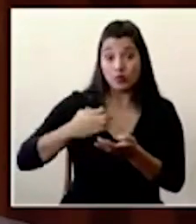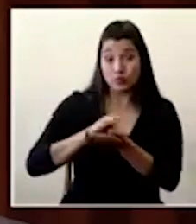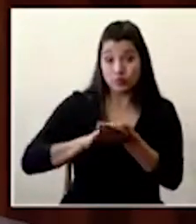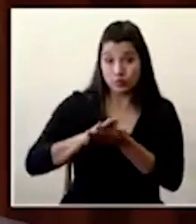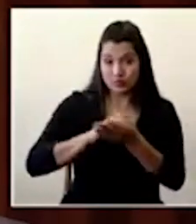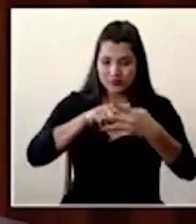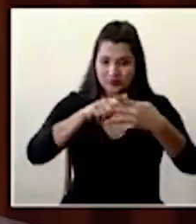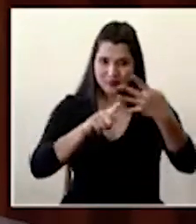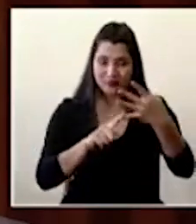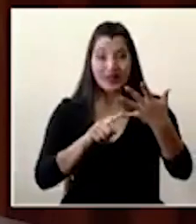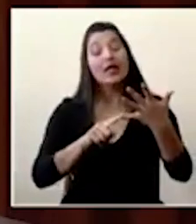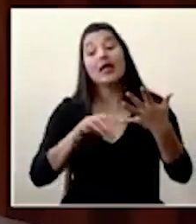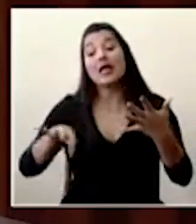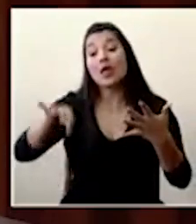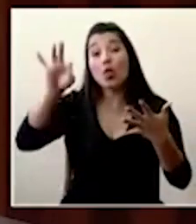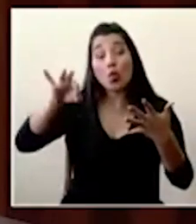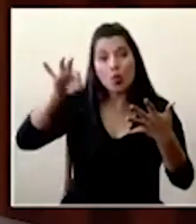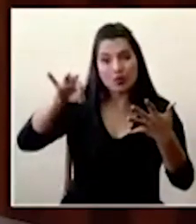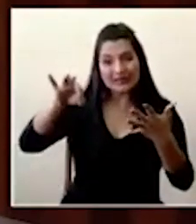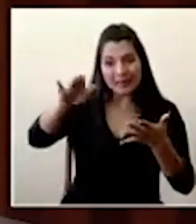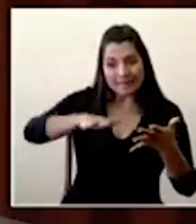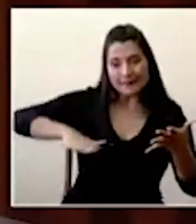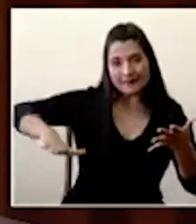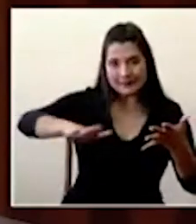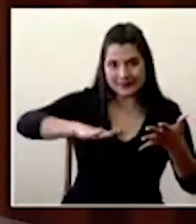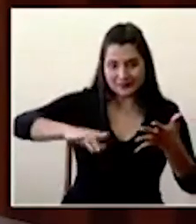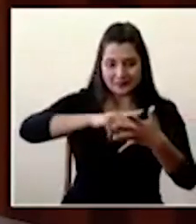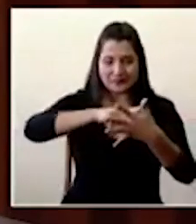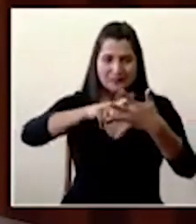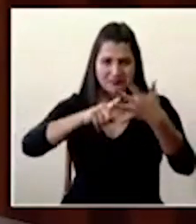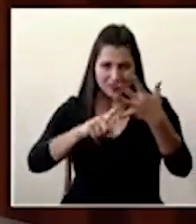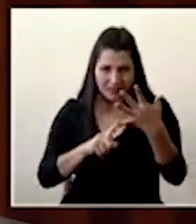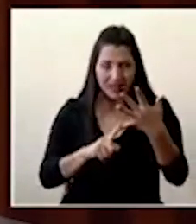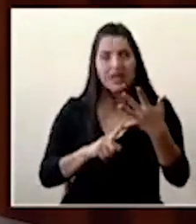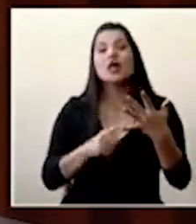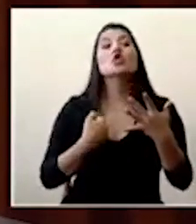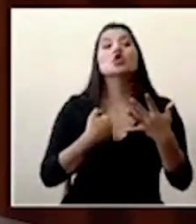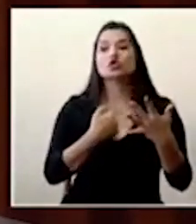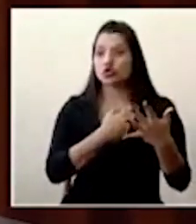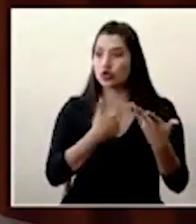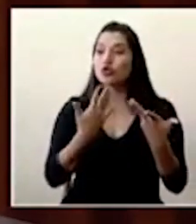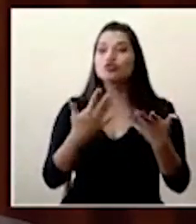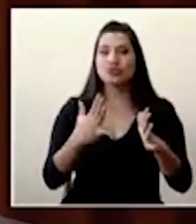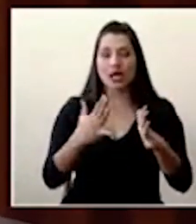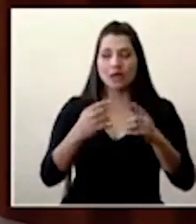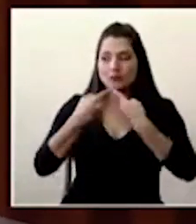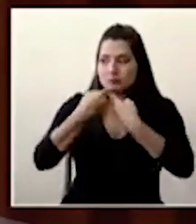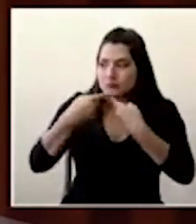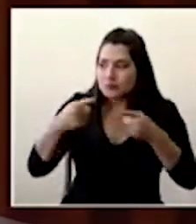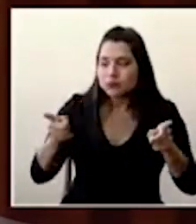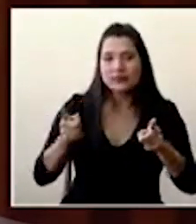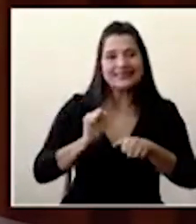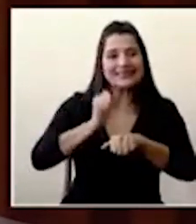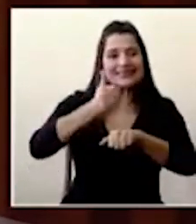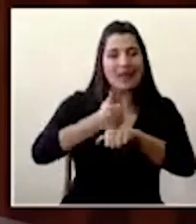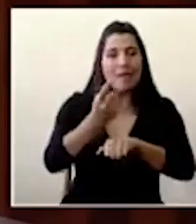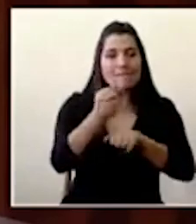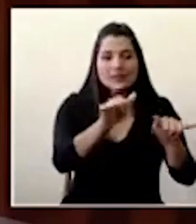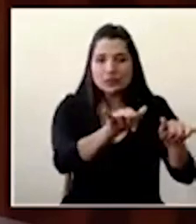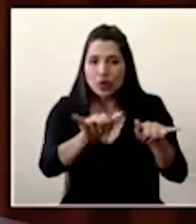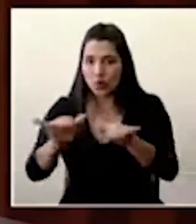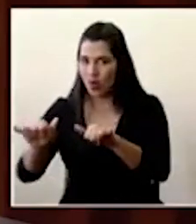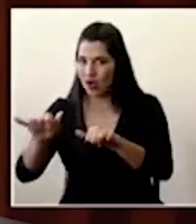vez que terminamos el estudio, el mercado, digamos que se acomodó. Entonces nos concentramos en el abastecimiento de alcohol,